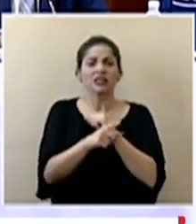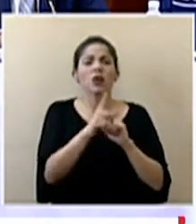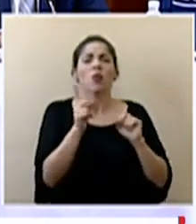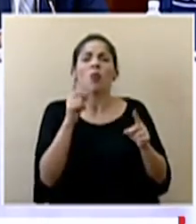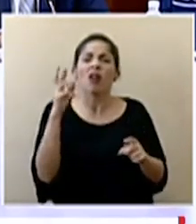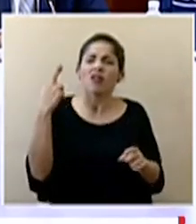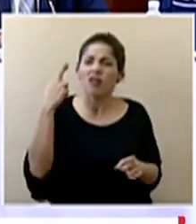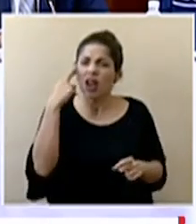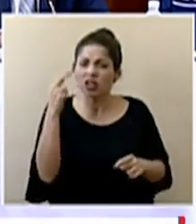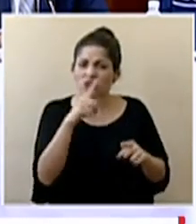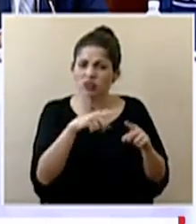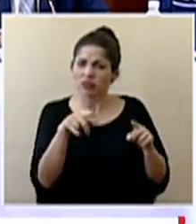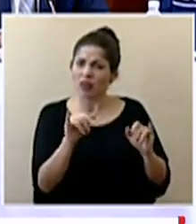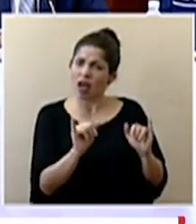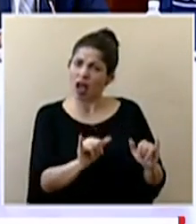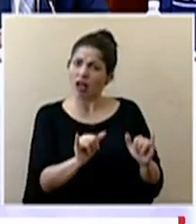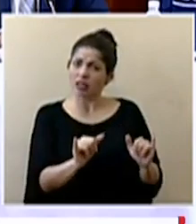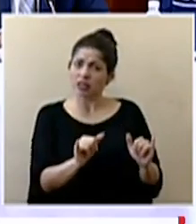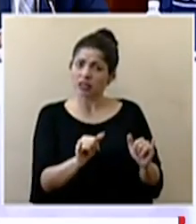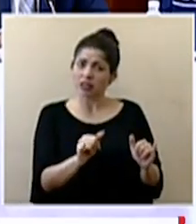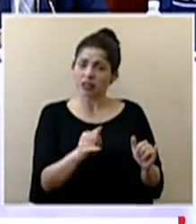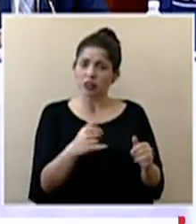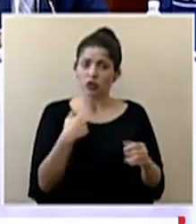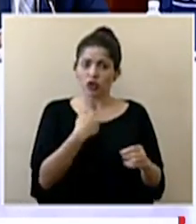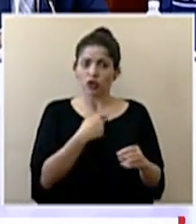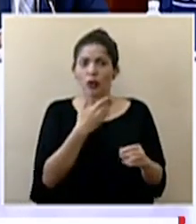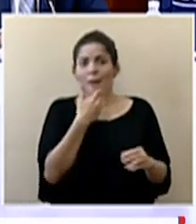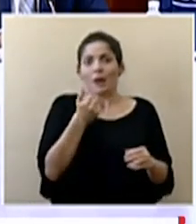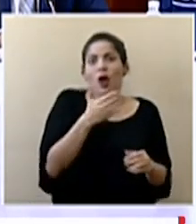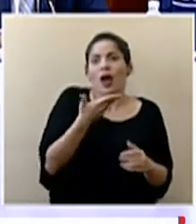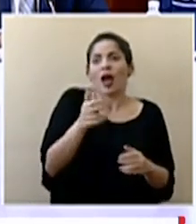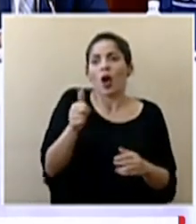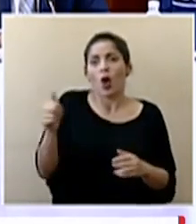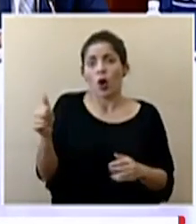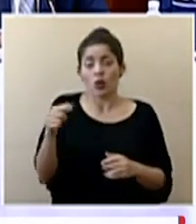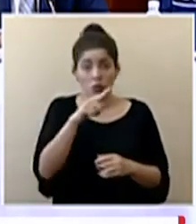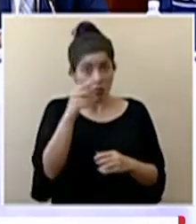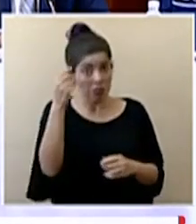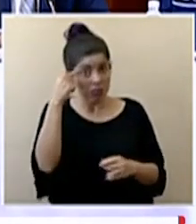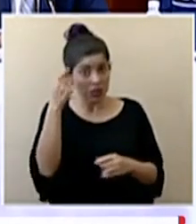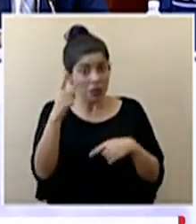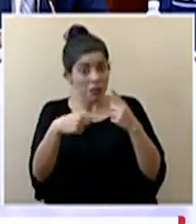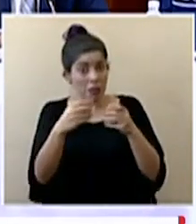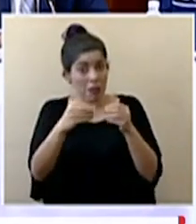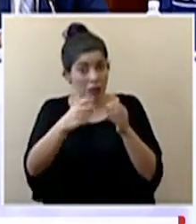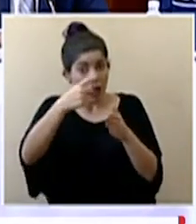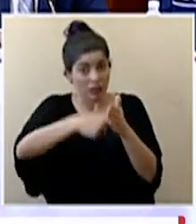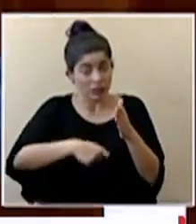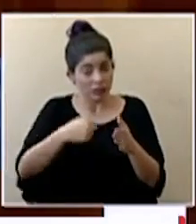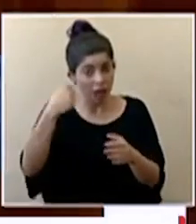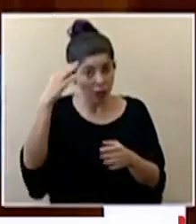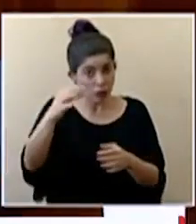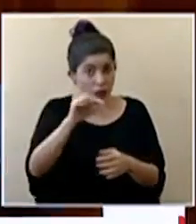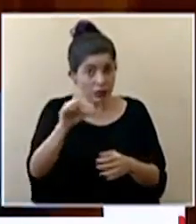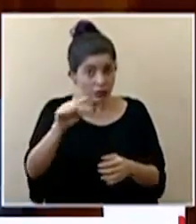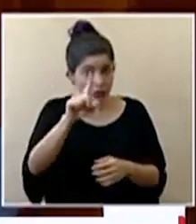permiten tener estos indicadores en una mejor posición comparativa? ¿se valoran medidas más extremas a partir de la próxima semana?